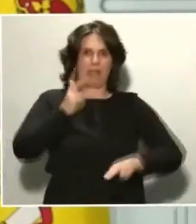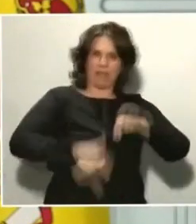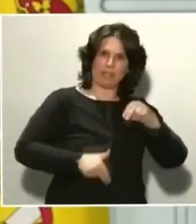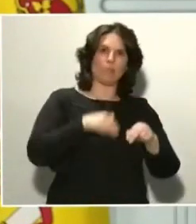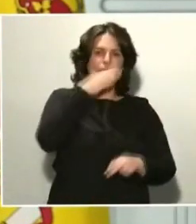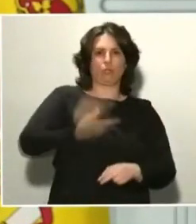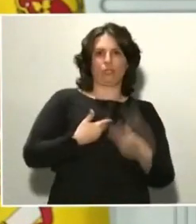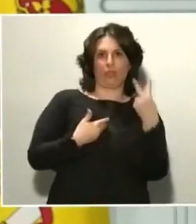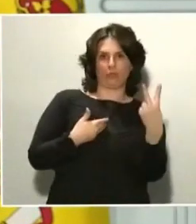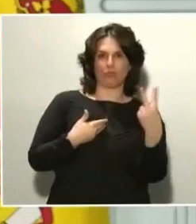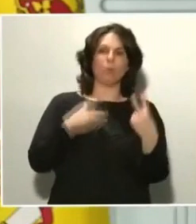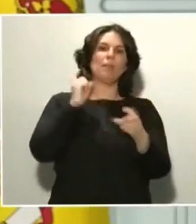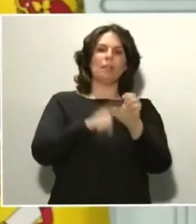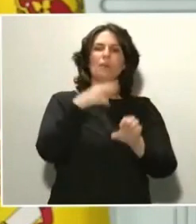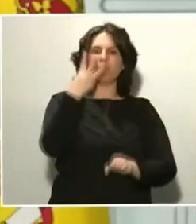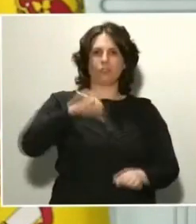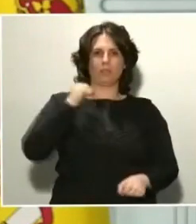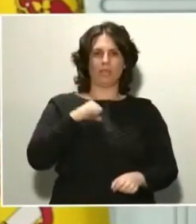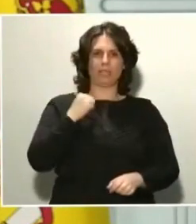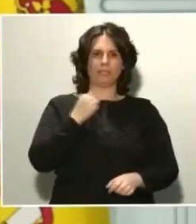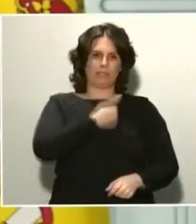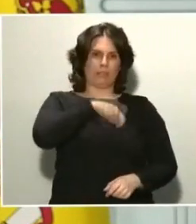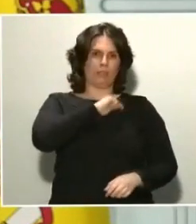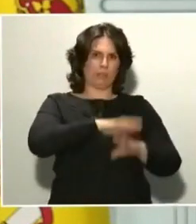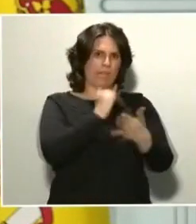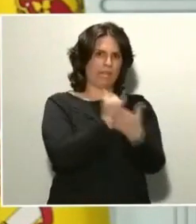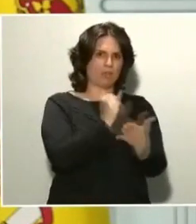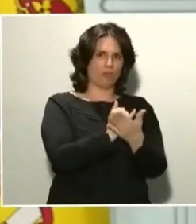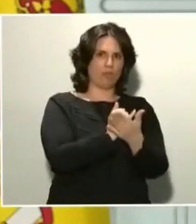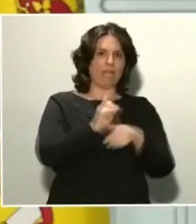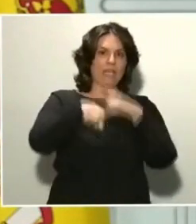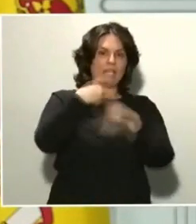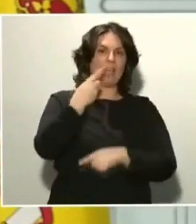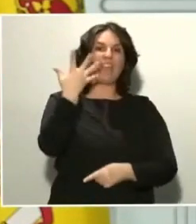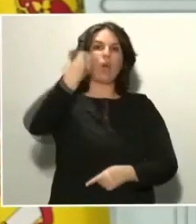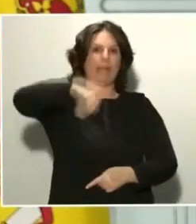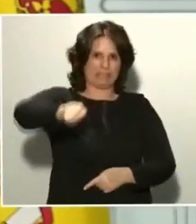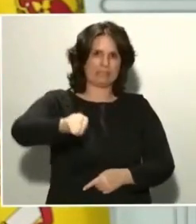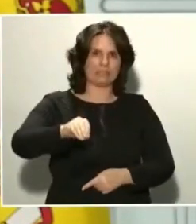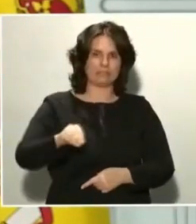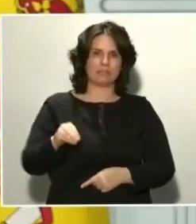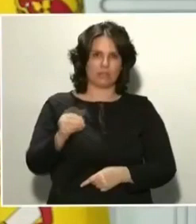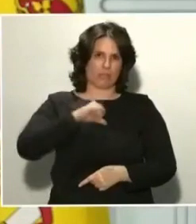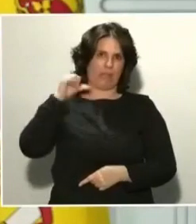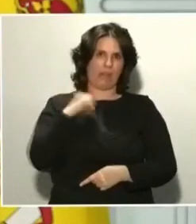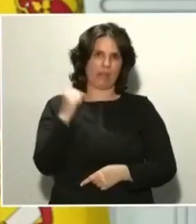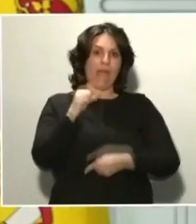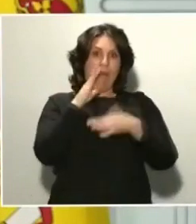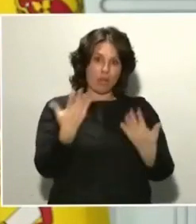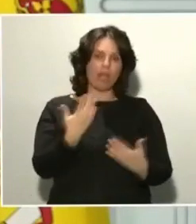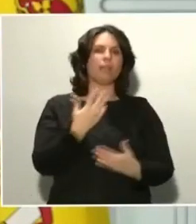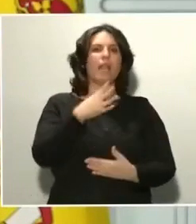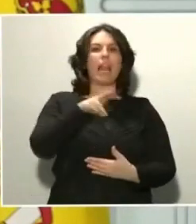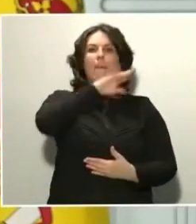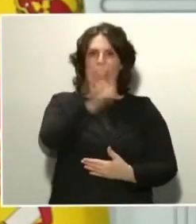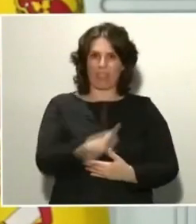españoles, a los que se sumarán en muy poco tiempo otros cinco. Los que participan en estos momentos son el Hospital de la Paz, el Hospital